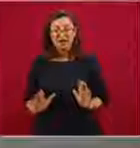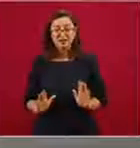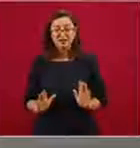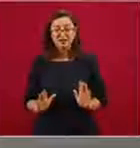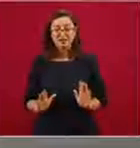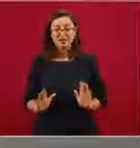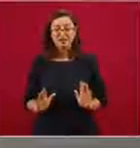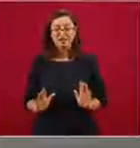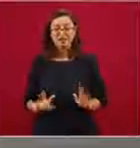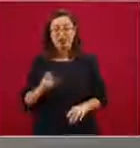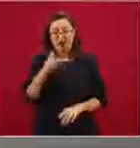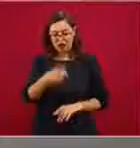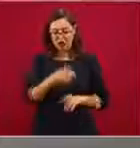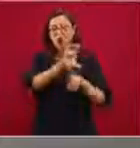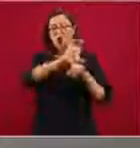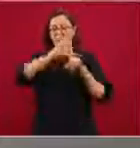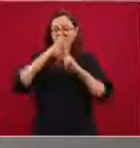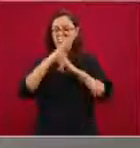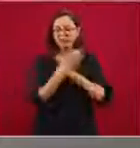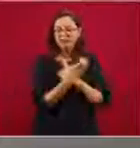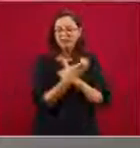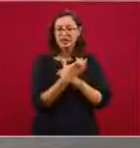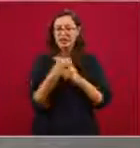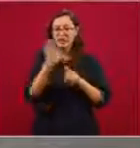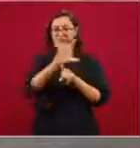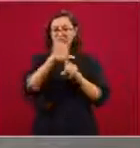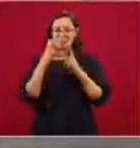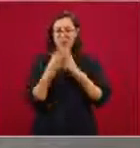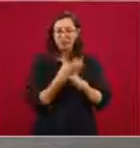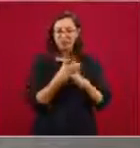hice la propuesta que sea con antorchas.